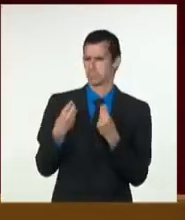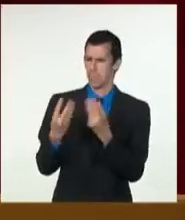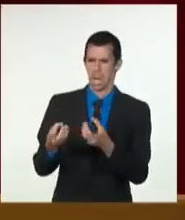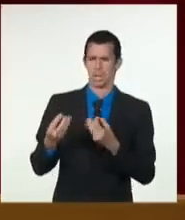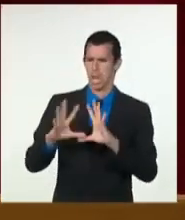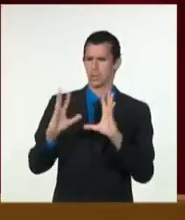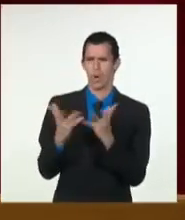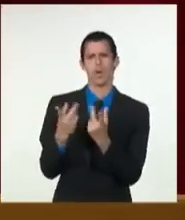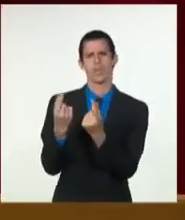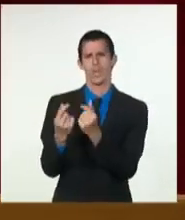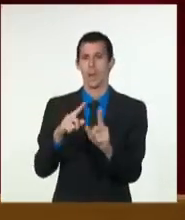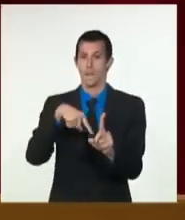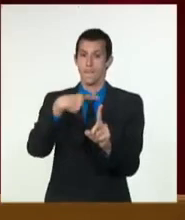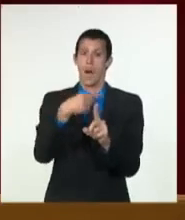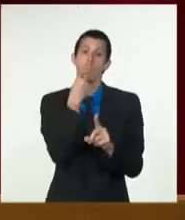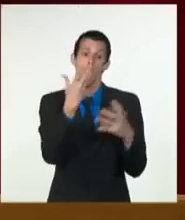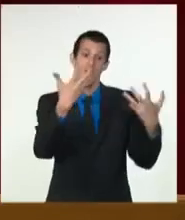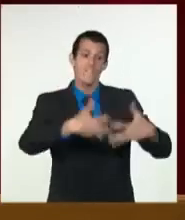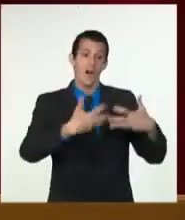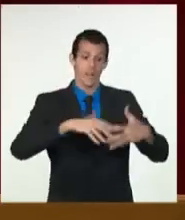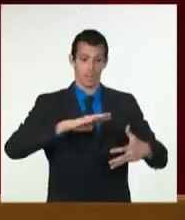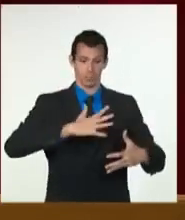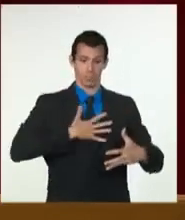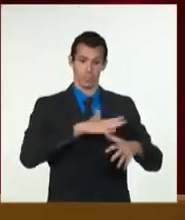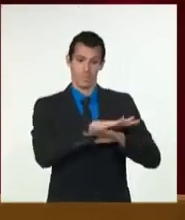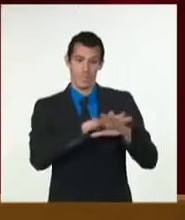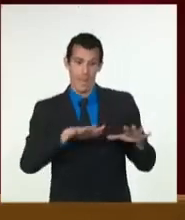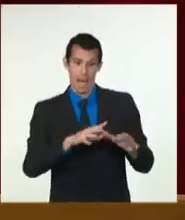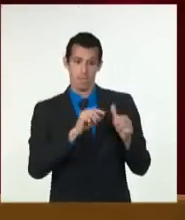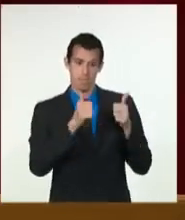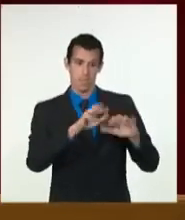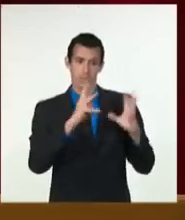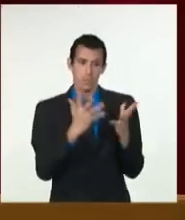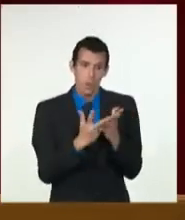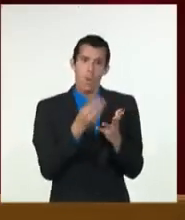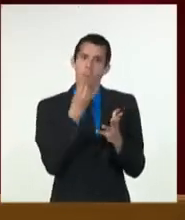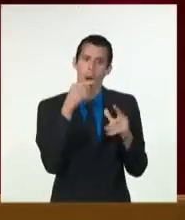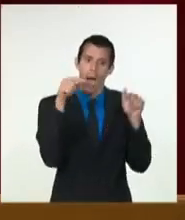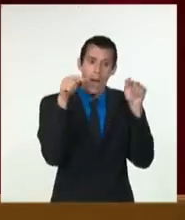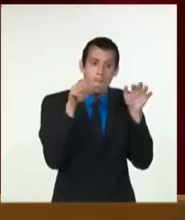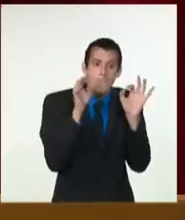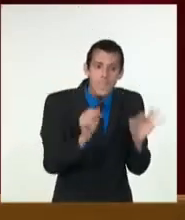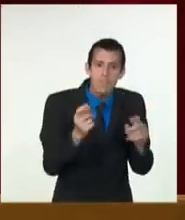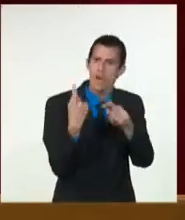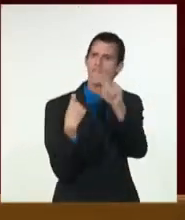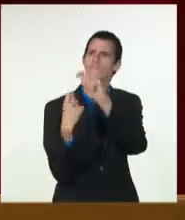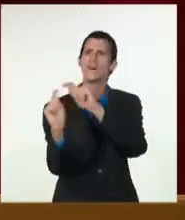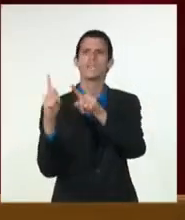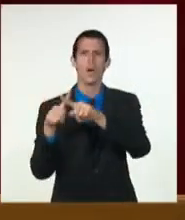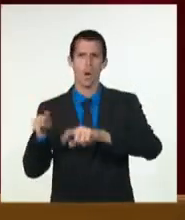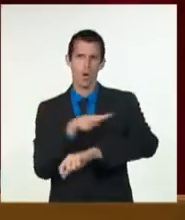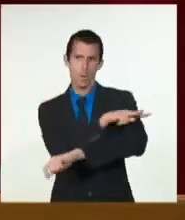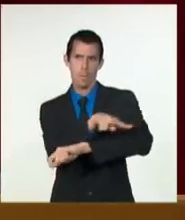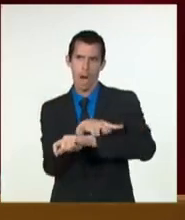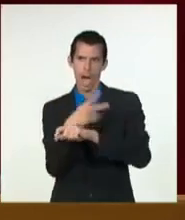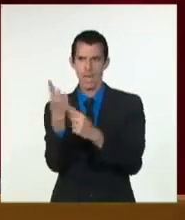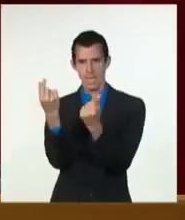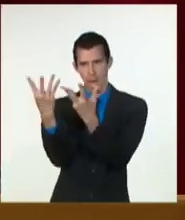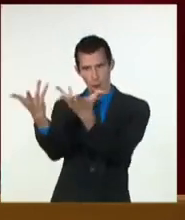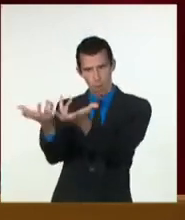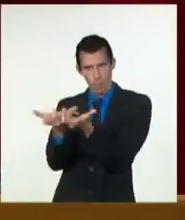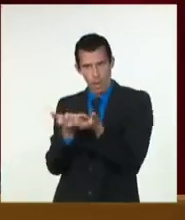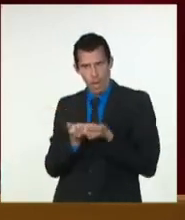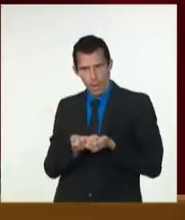exportables. Se estudian propuestas para continuar el perfeccionamiento del mecanismo de asignación de divisas